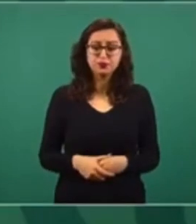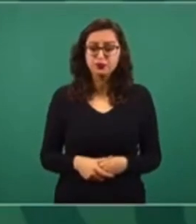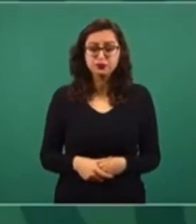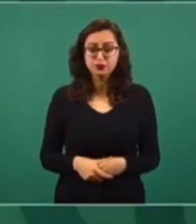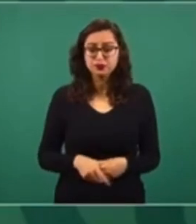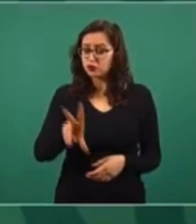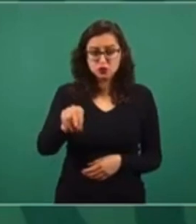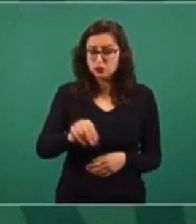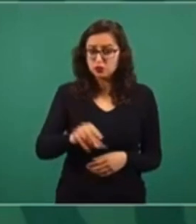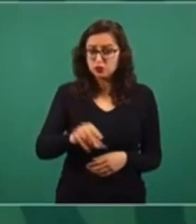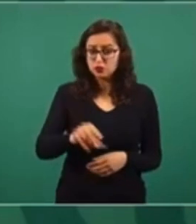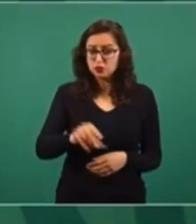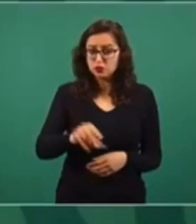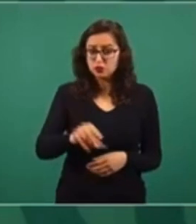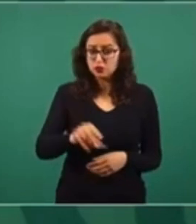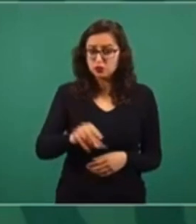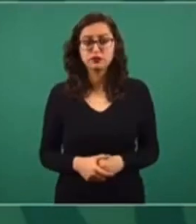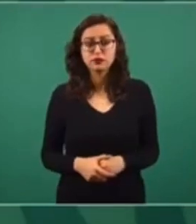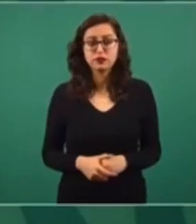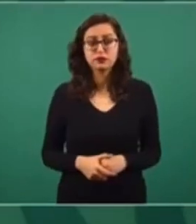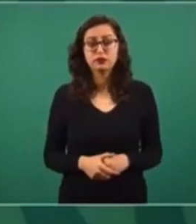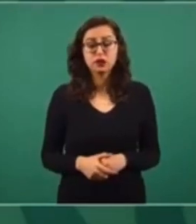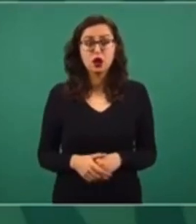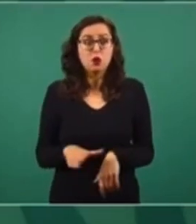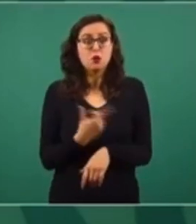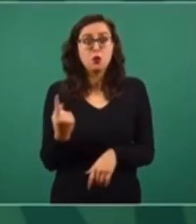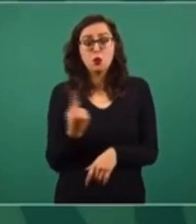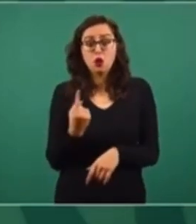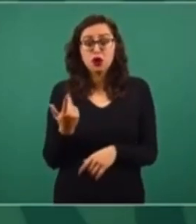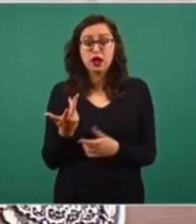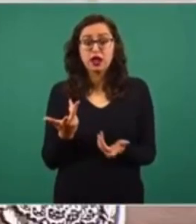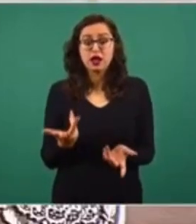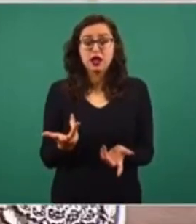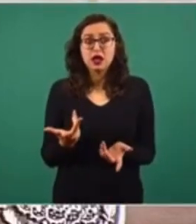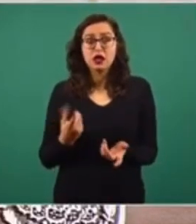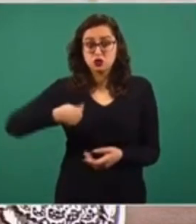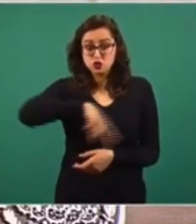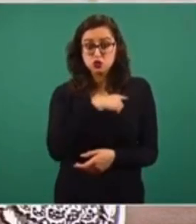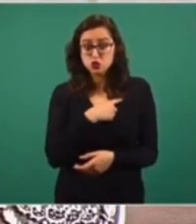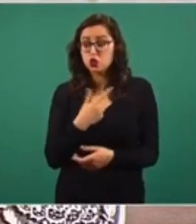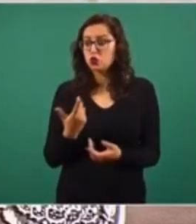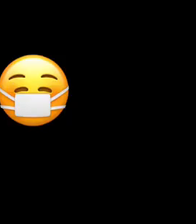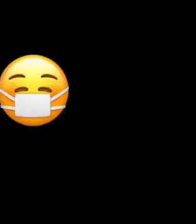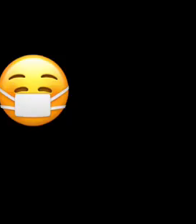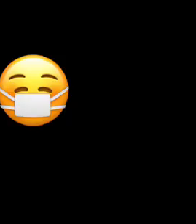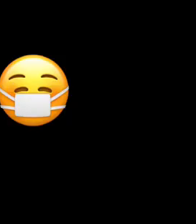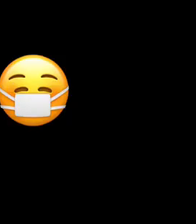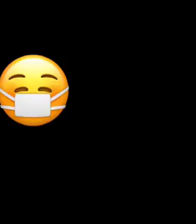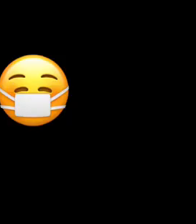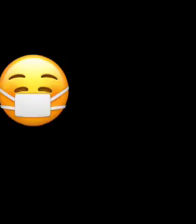haber cambio porque no vamos a seguir con la política de desmantelamiento de las empresas de la nación.